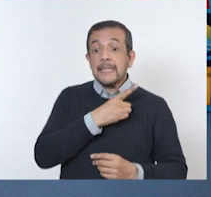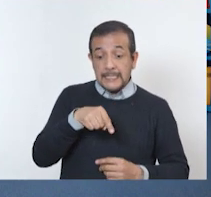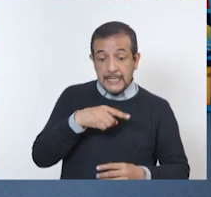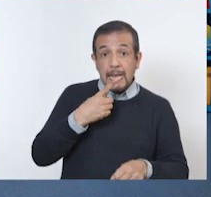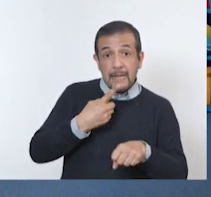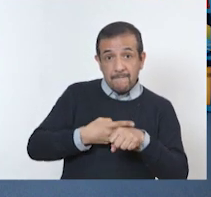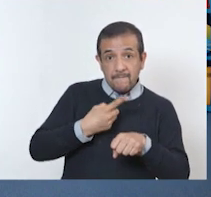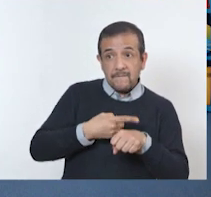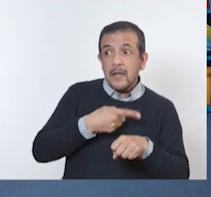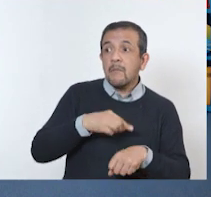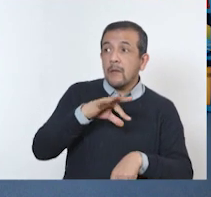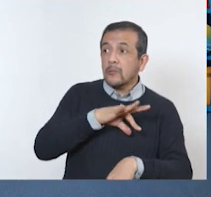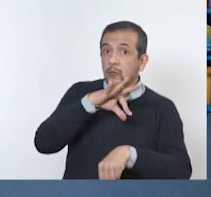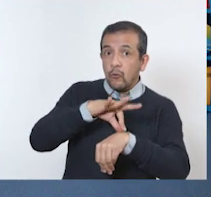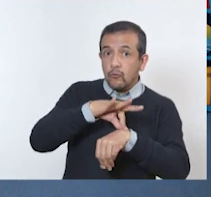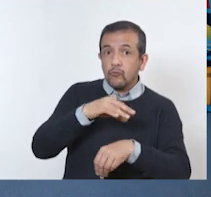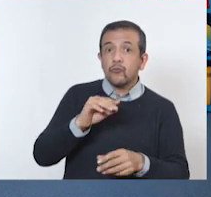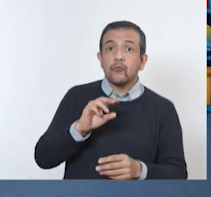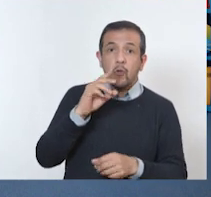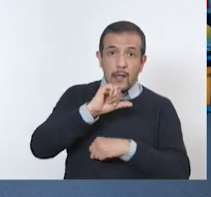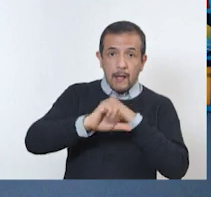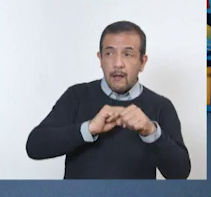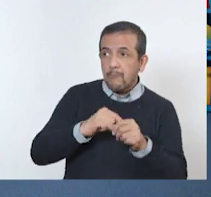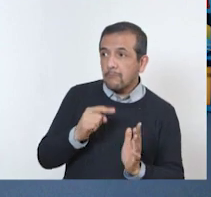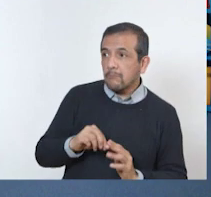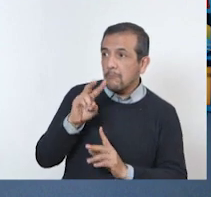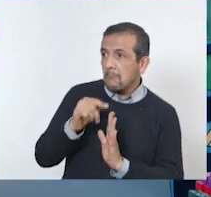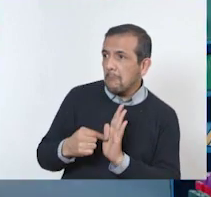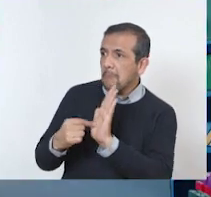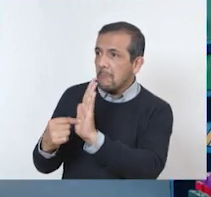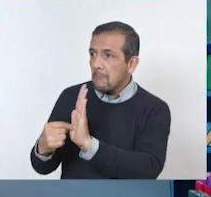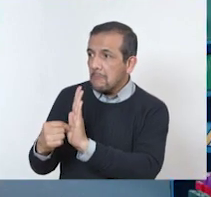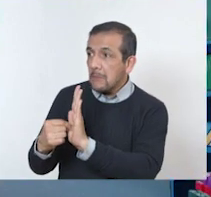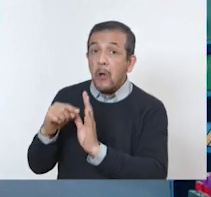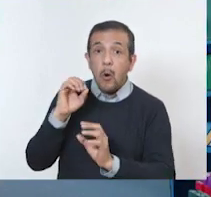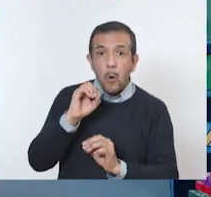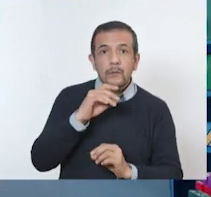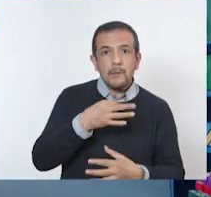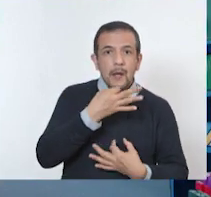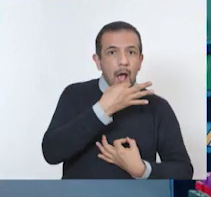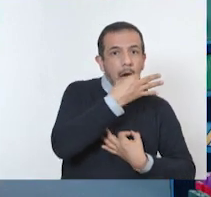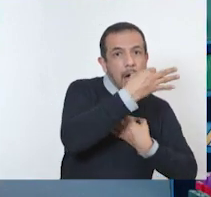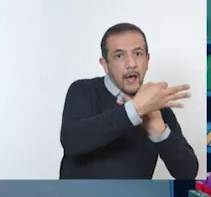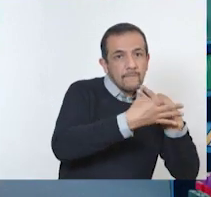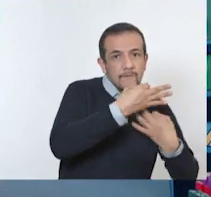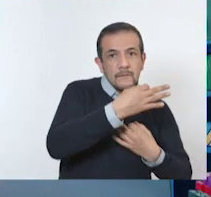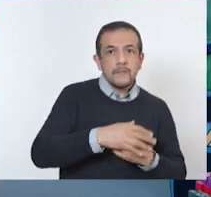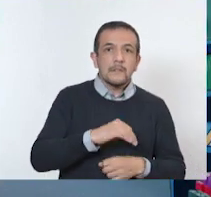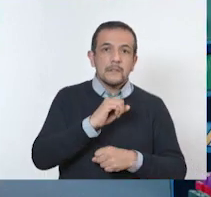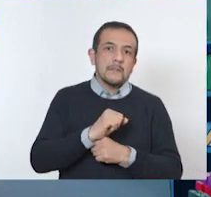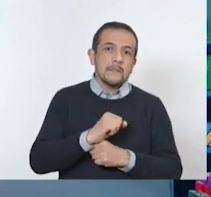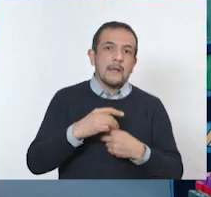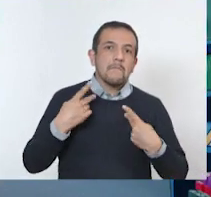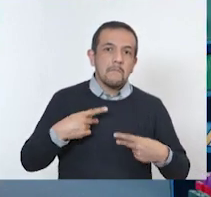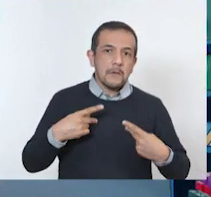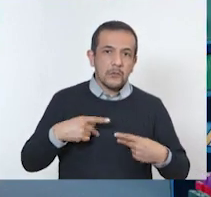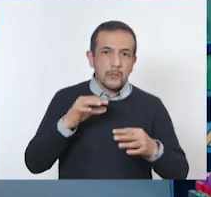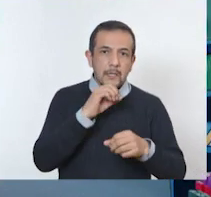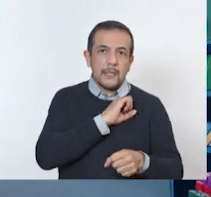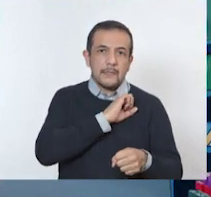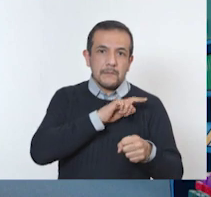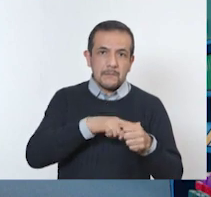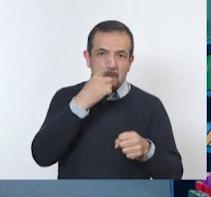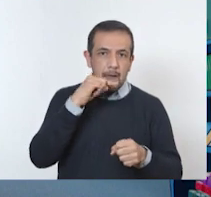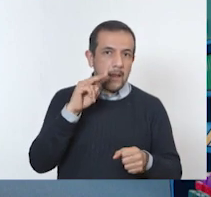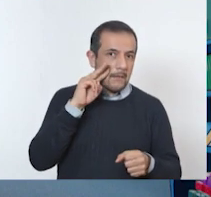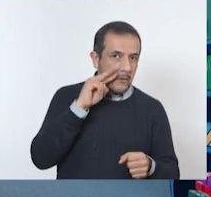reportarlo a las autoridades correspondientes en caso de ser necesario. Y de hecho, los animales de granja son parte de nuestra alimentación. Por